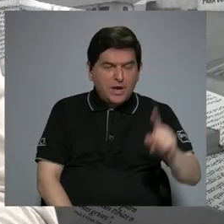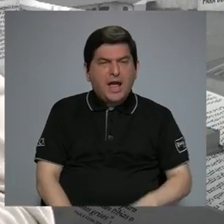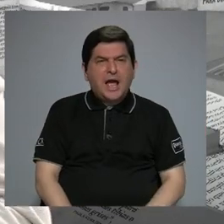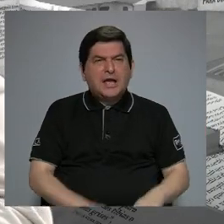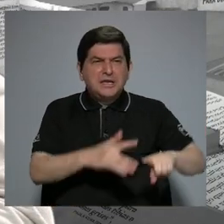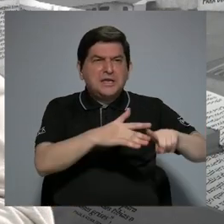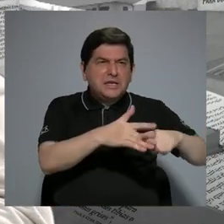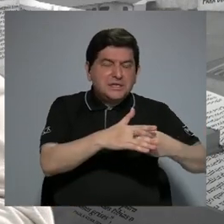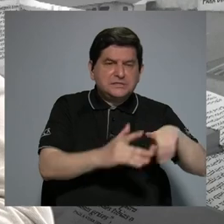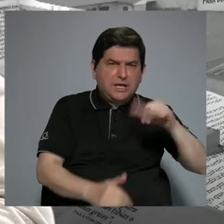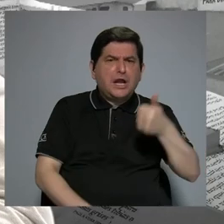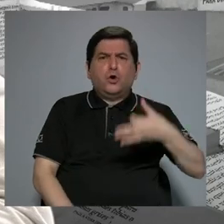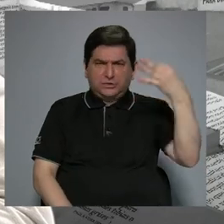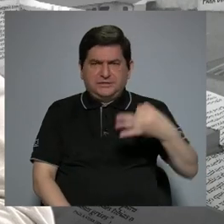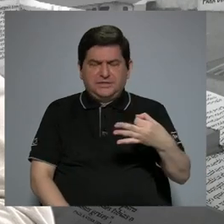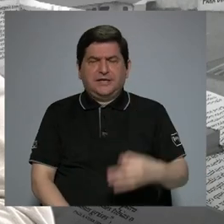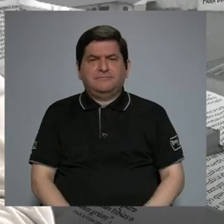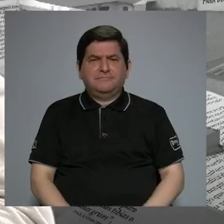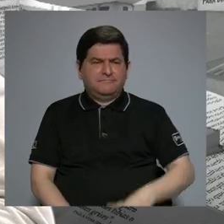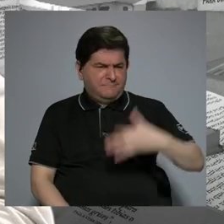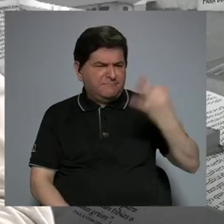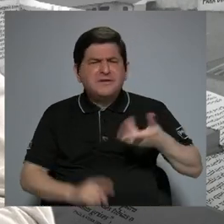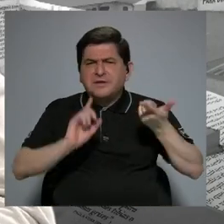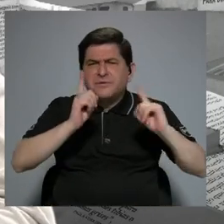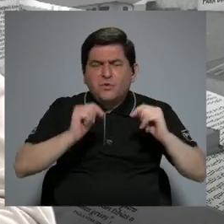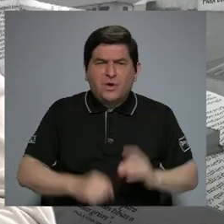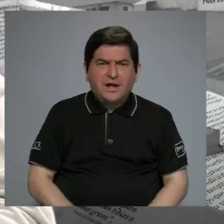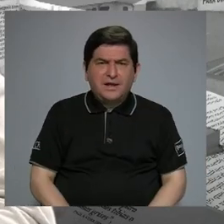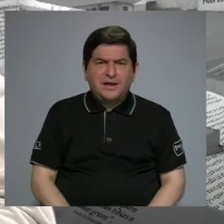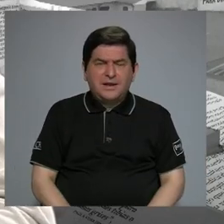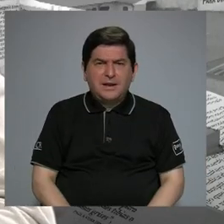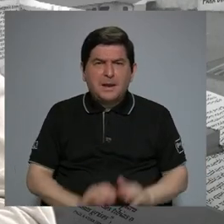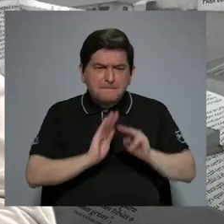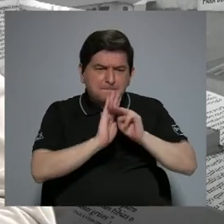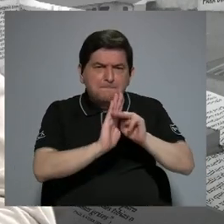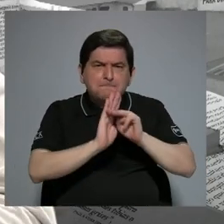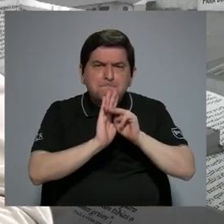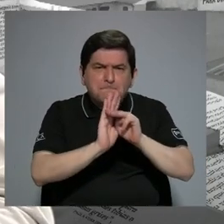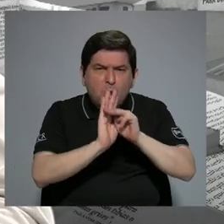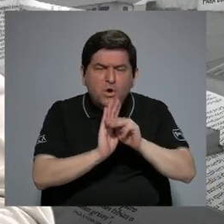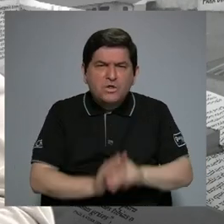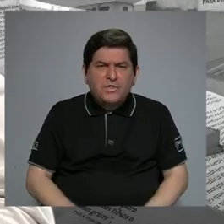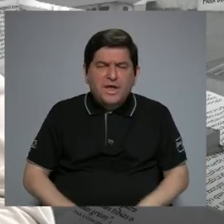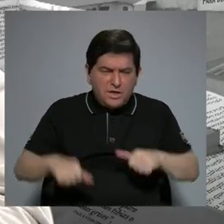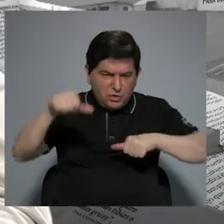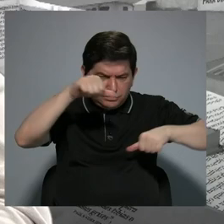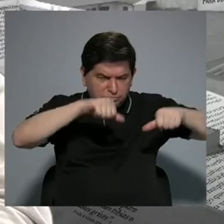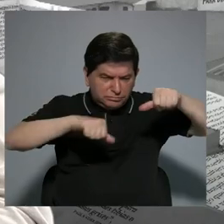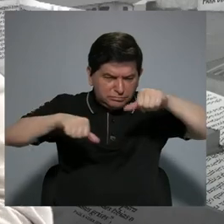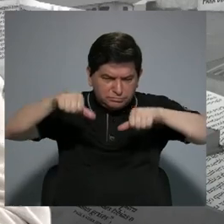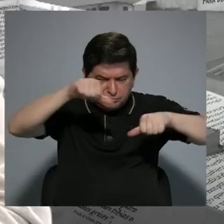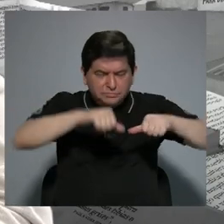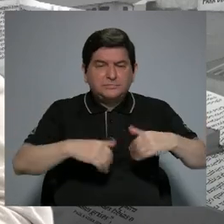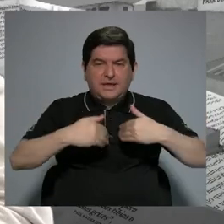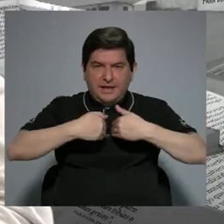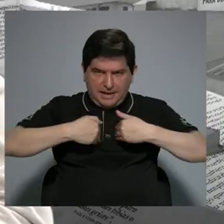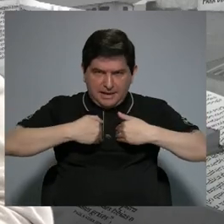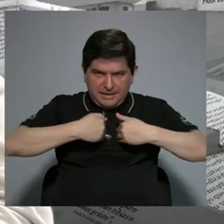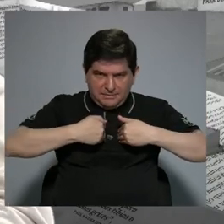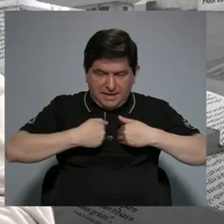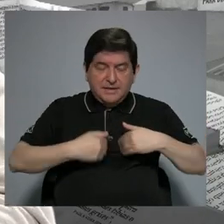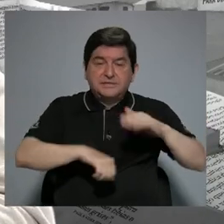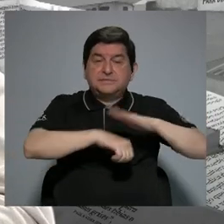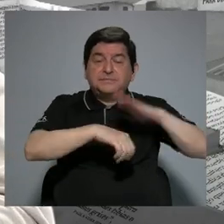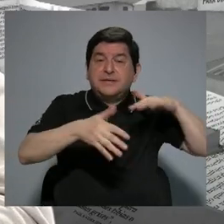incipiente, la otra más consolidada. La más consolidada es modelos animales experimentales para